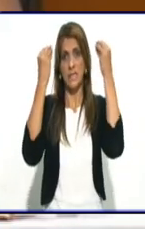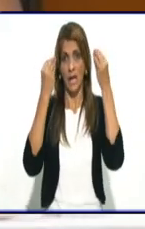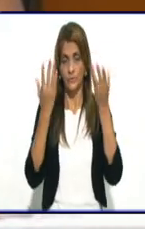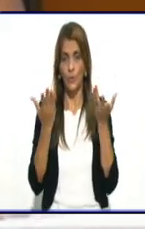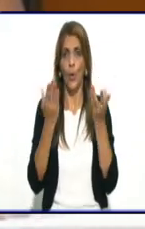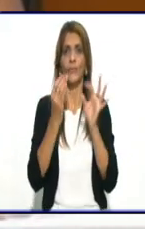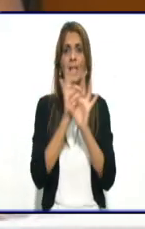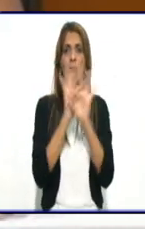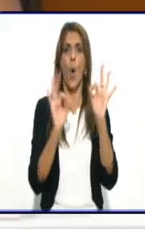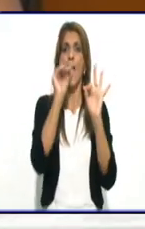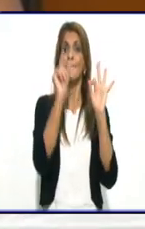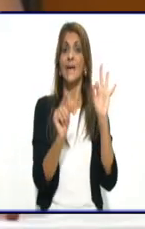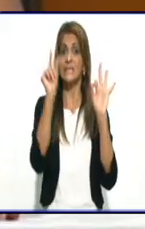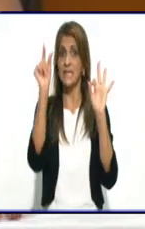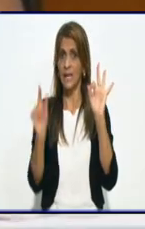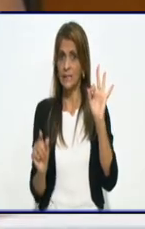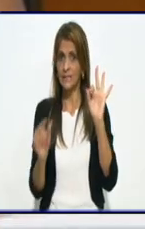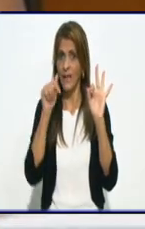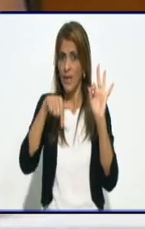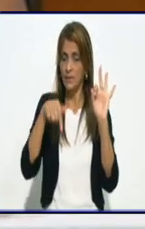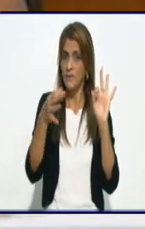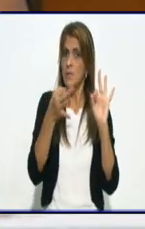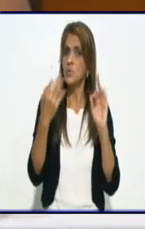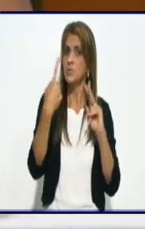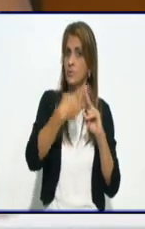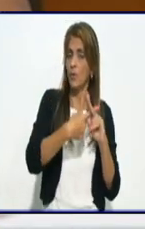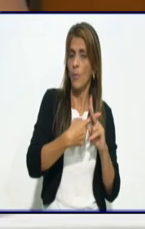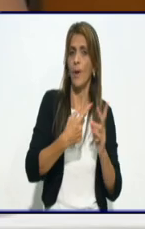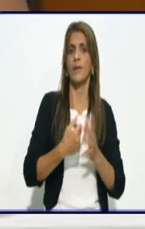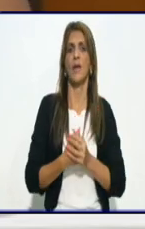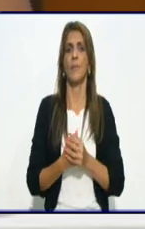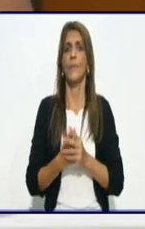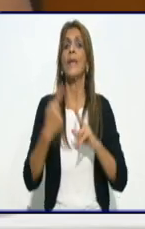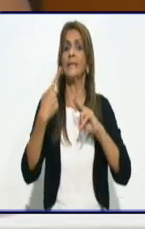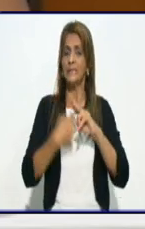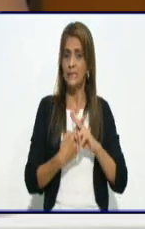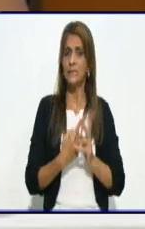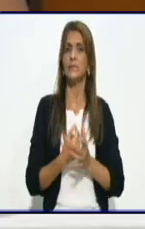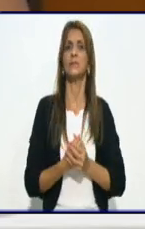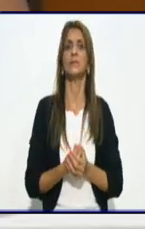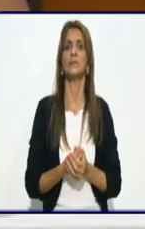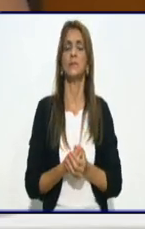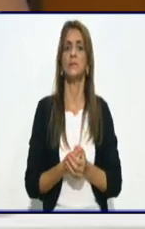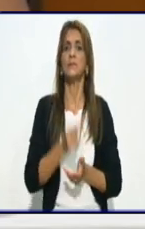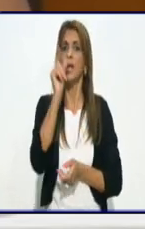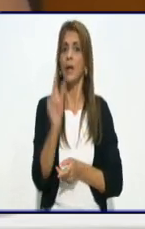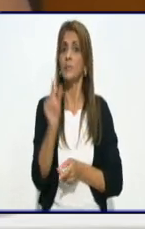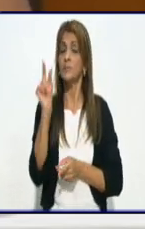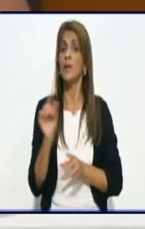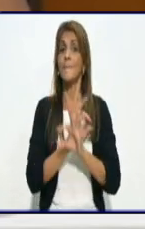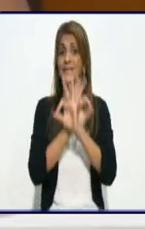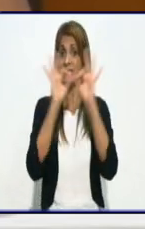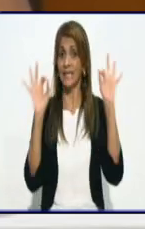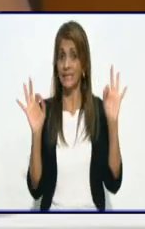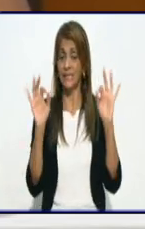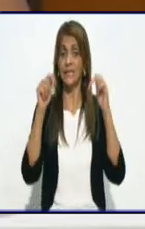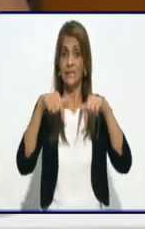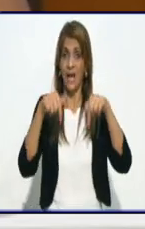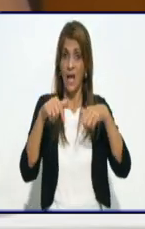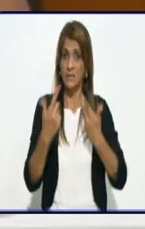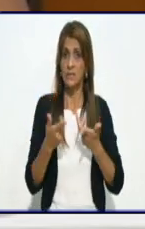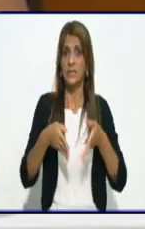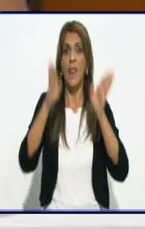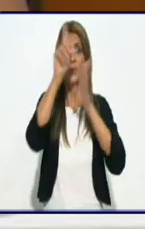especialistas de higiene y epidemiología, tanto de nuestro municipio como de los que nos acompañan por el Ministerio de Salud, hemos decidido